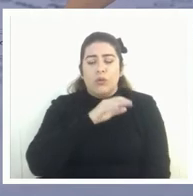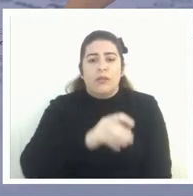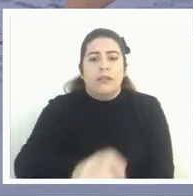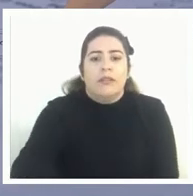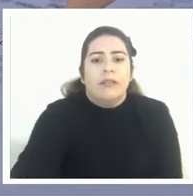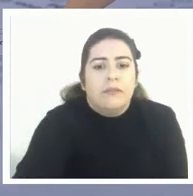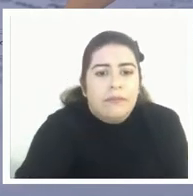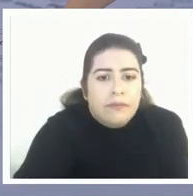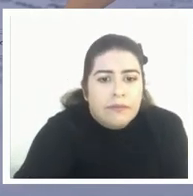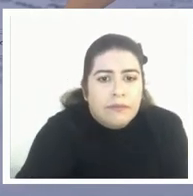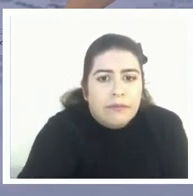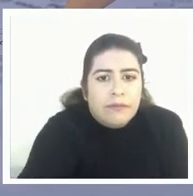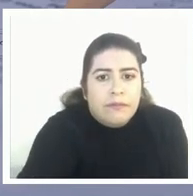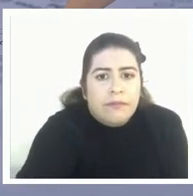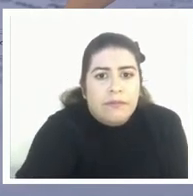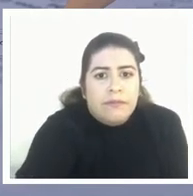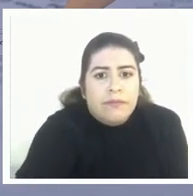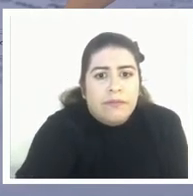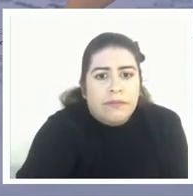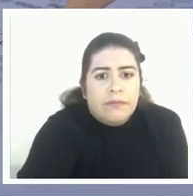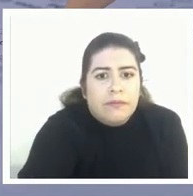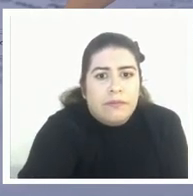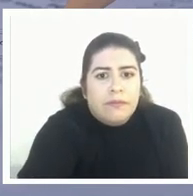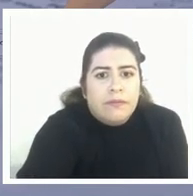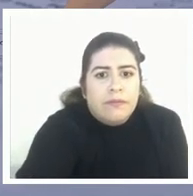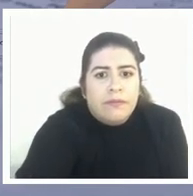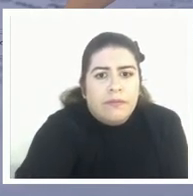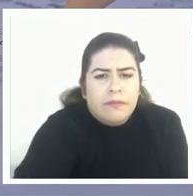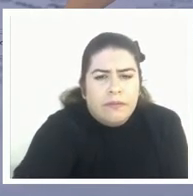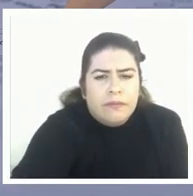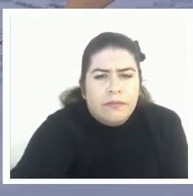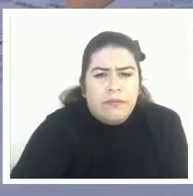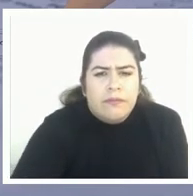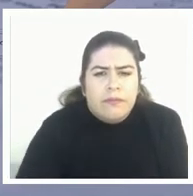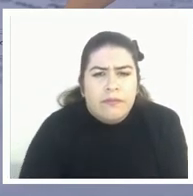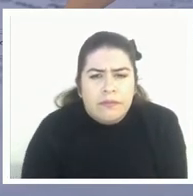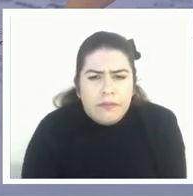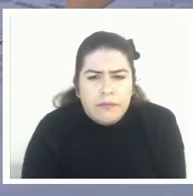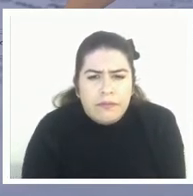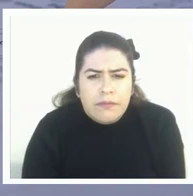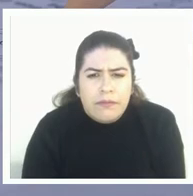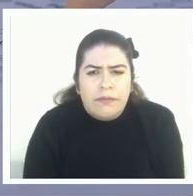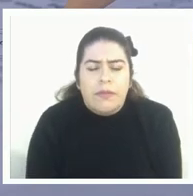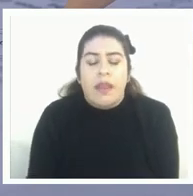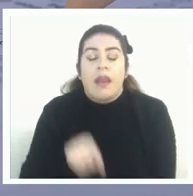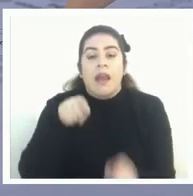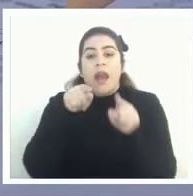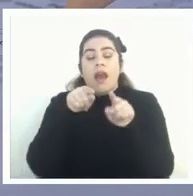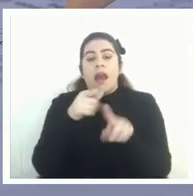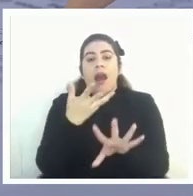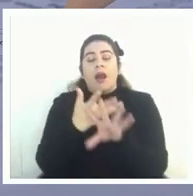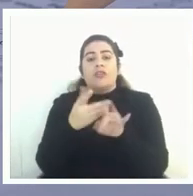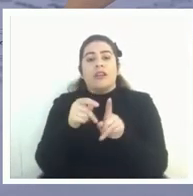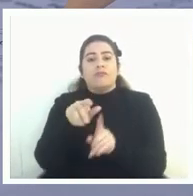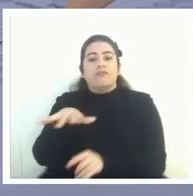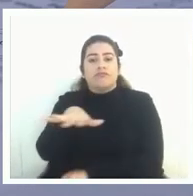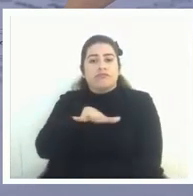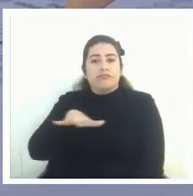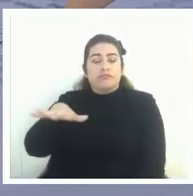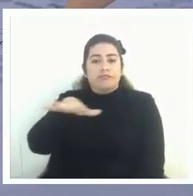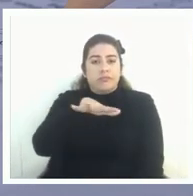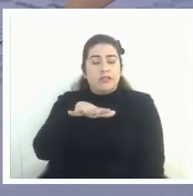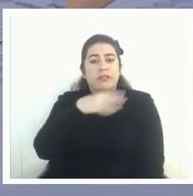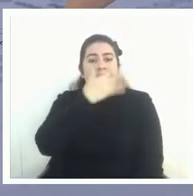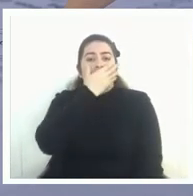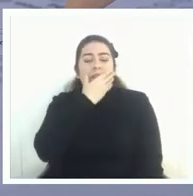becas y beneficios lo que es un uso muy espurio bueno el hecho es que hay otras condiciones también bonitas que